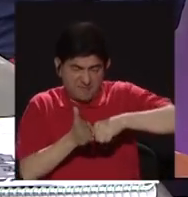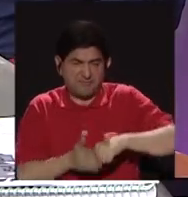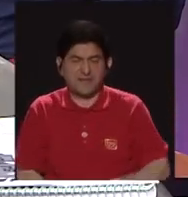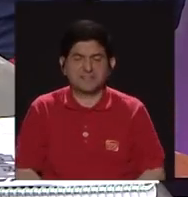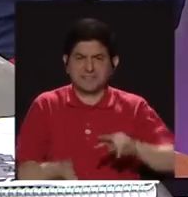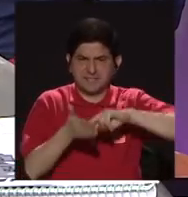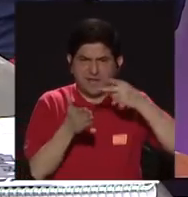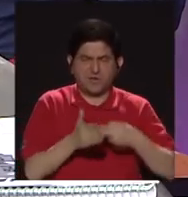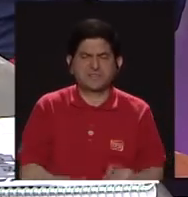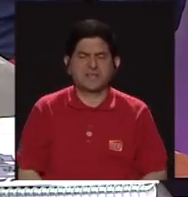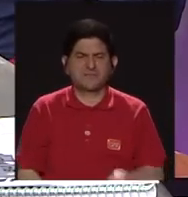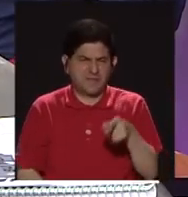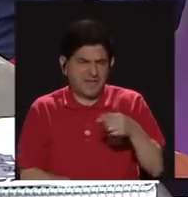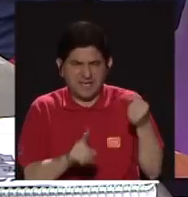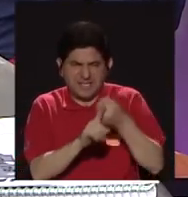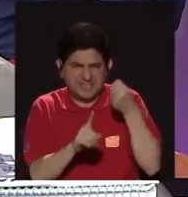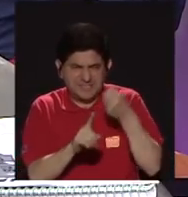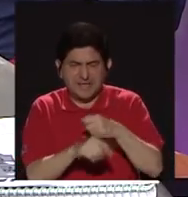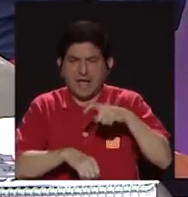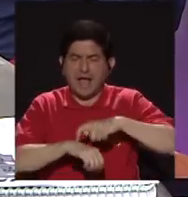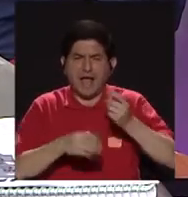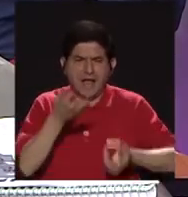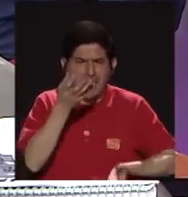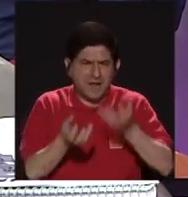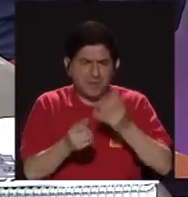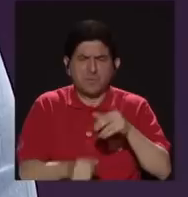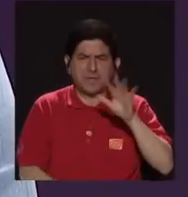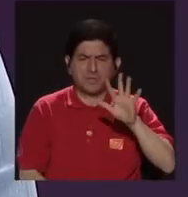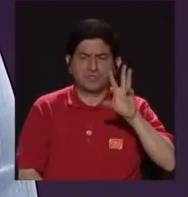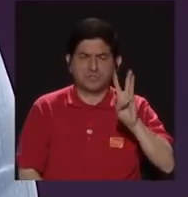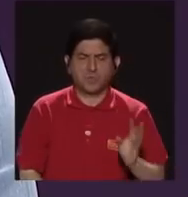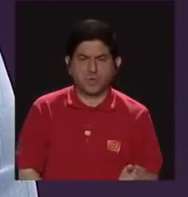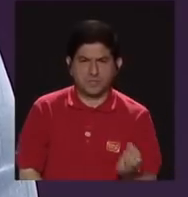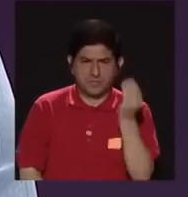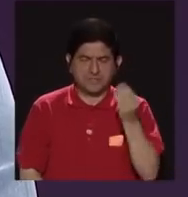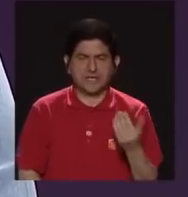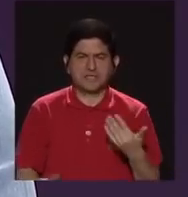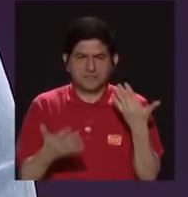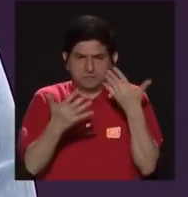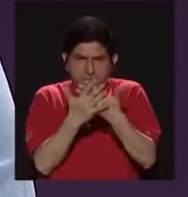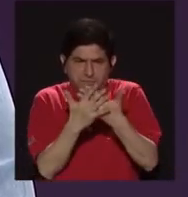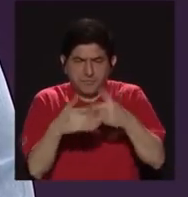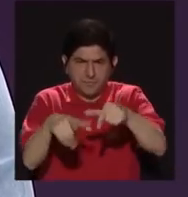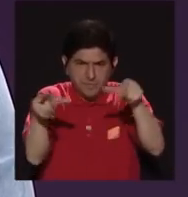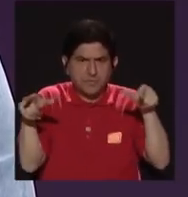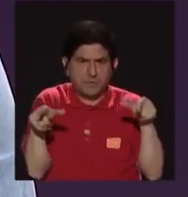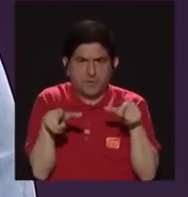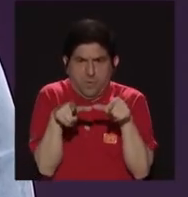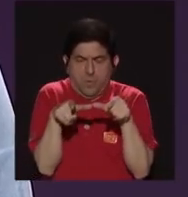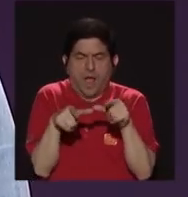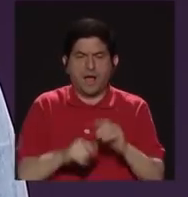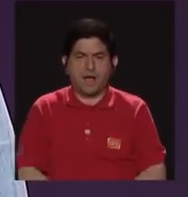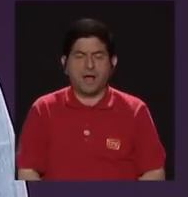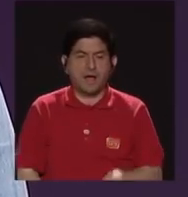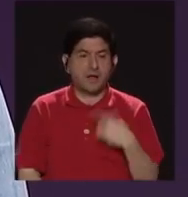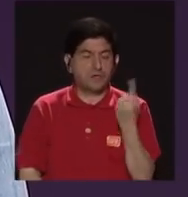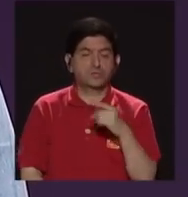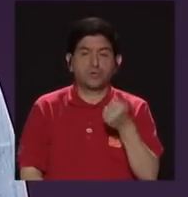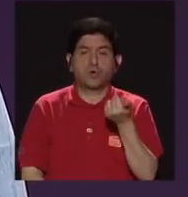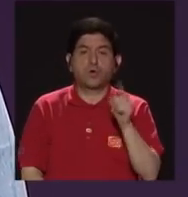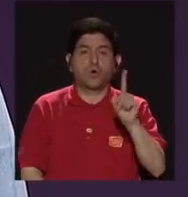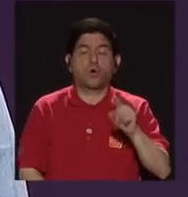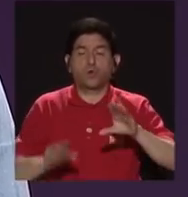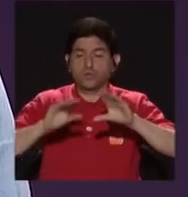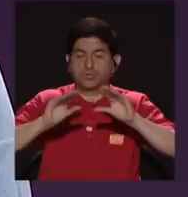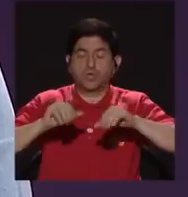es tortura. En el momento del incendio había 56 menores encerradas en un lugar donde cabían 11